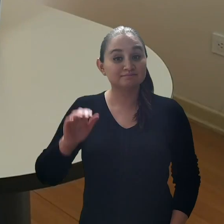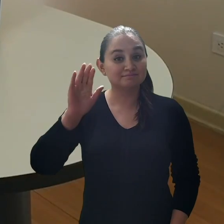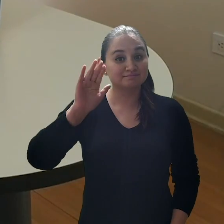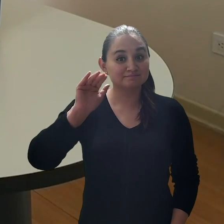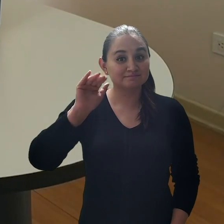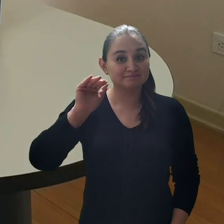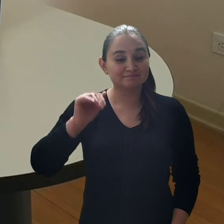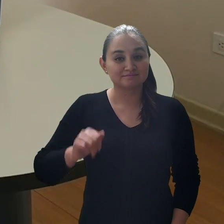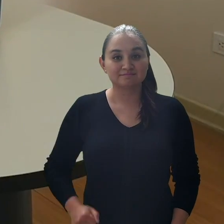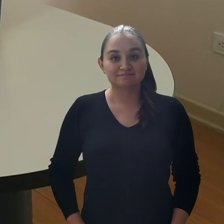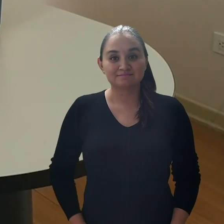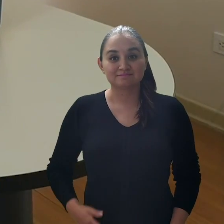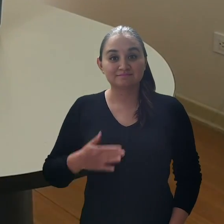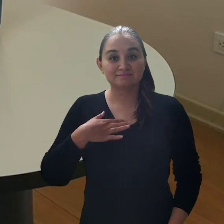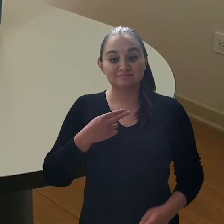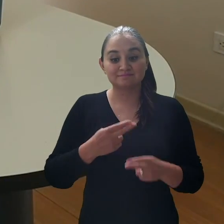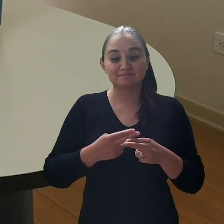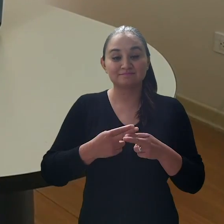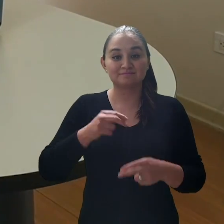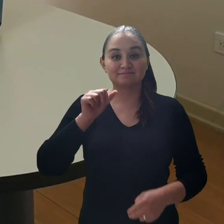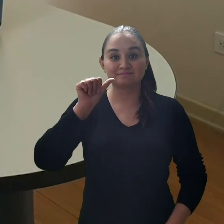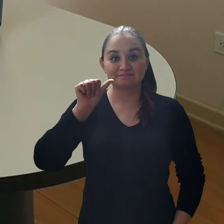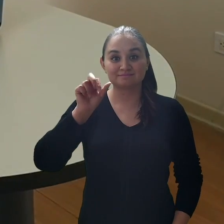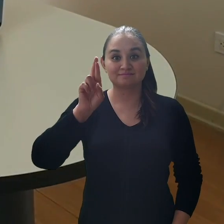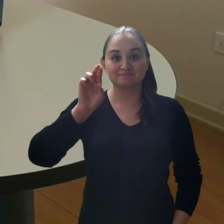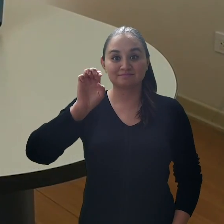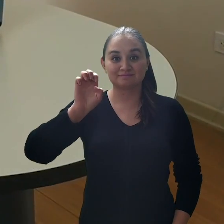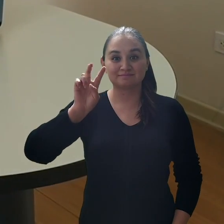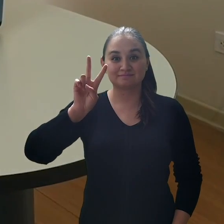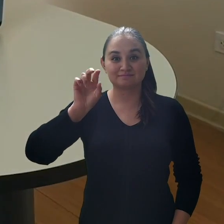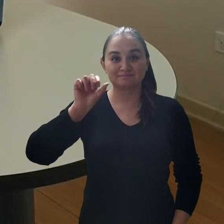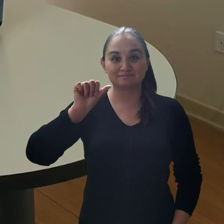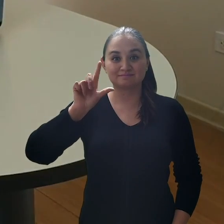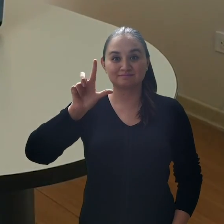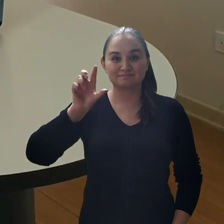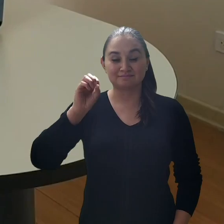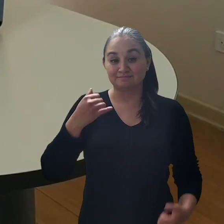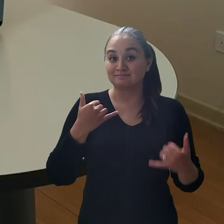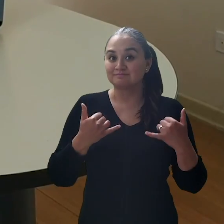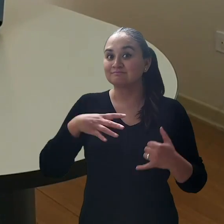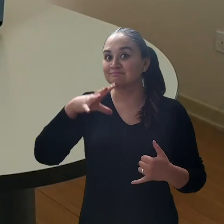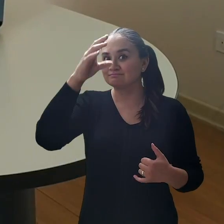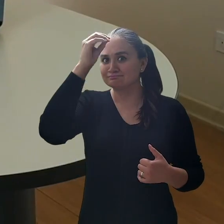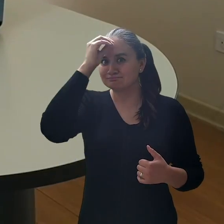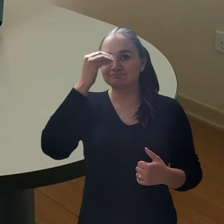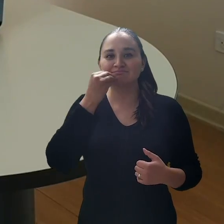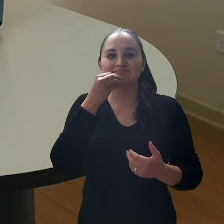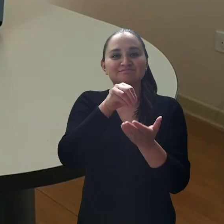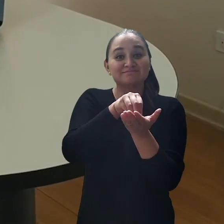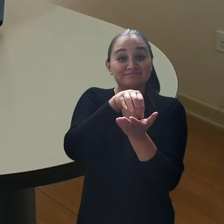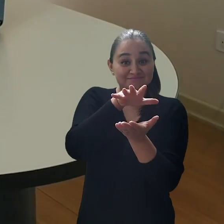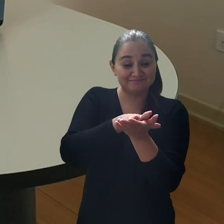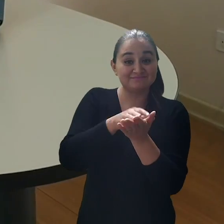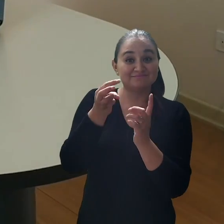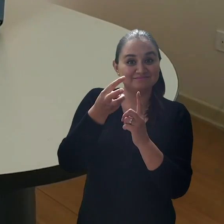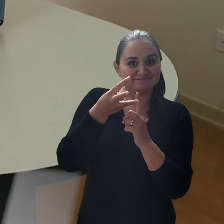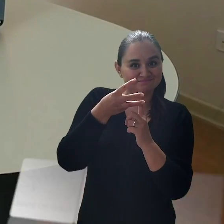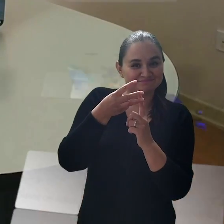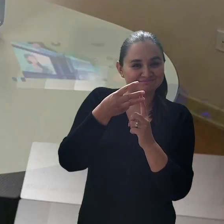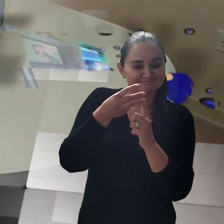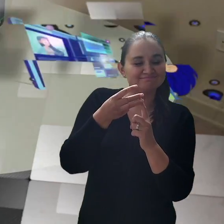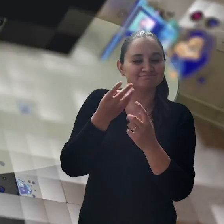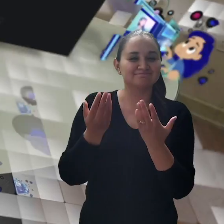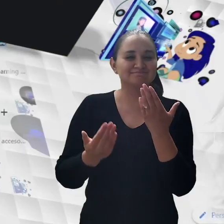Hola, me llamo Eddie. Voy a mostrarte cómo puedes crear una aplicación móvil de manera rápida y